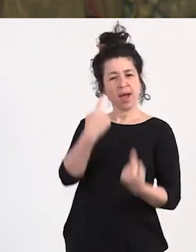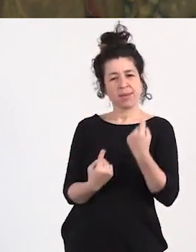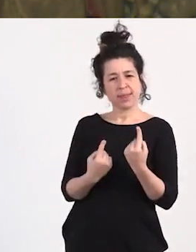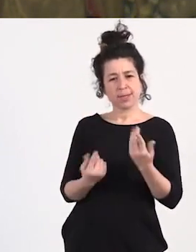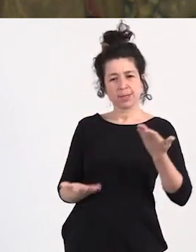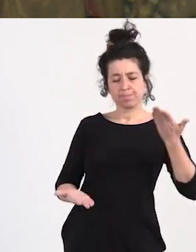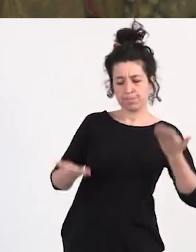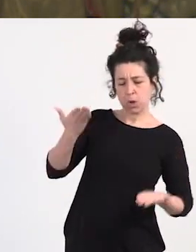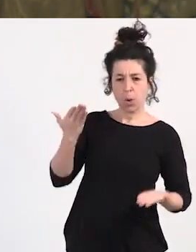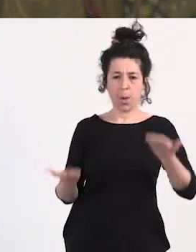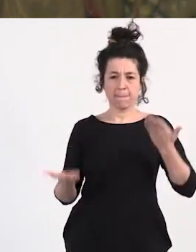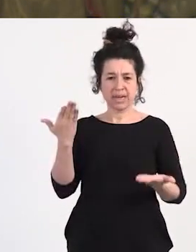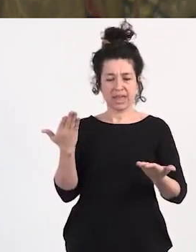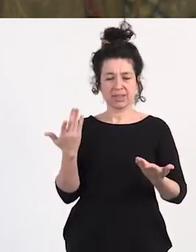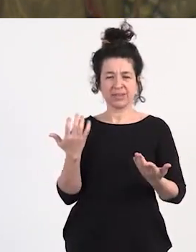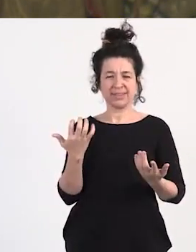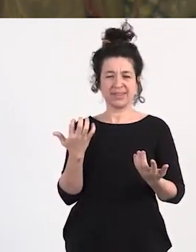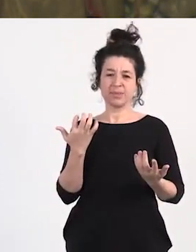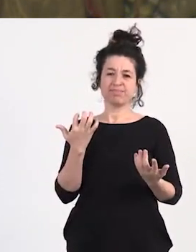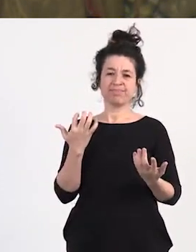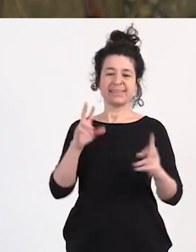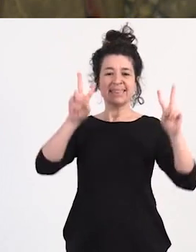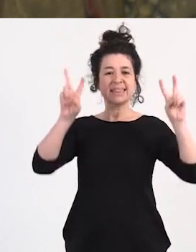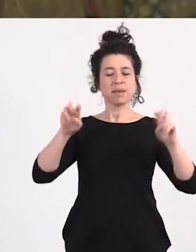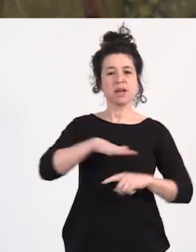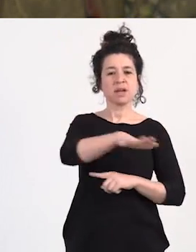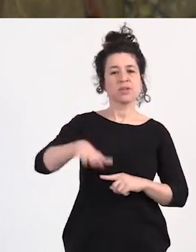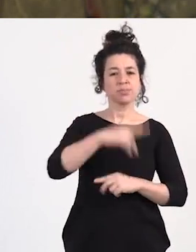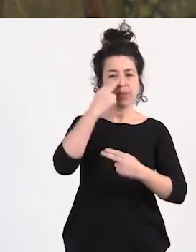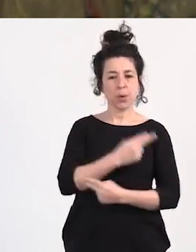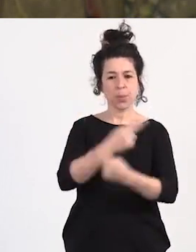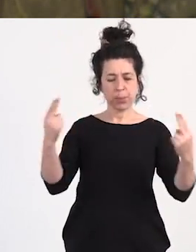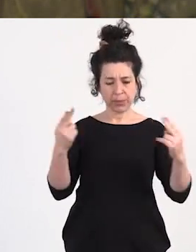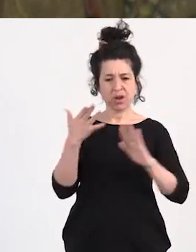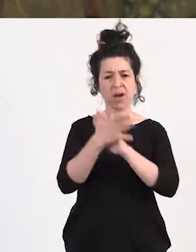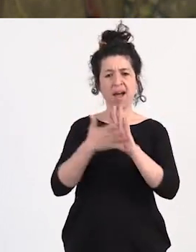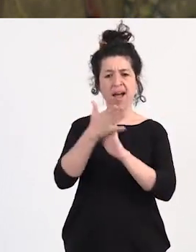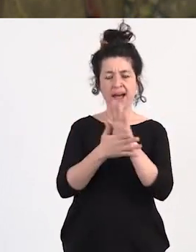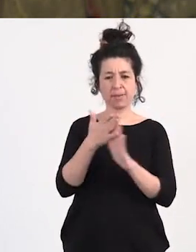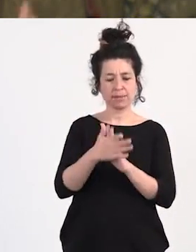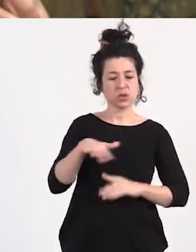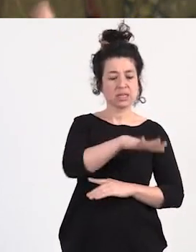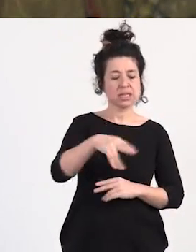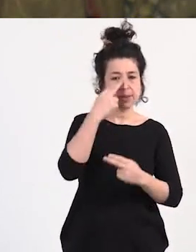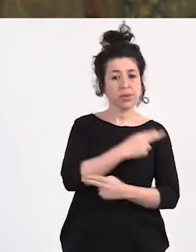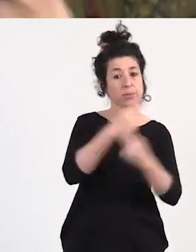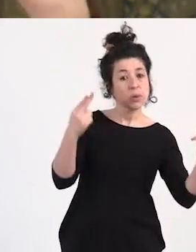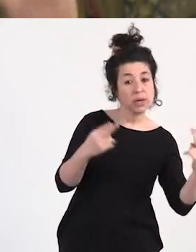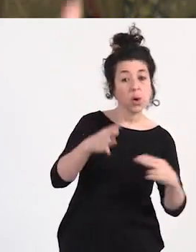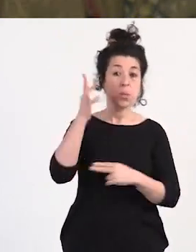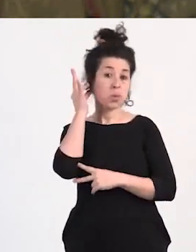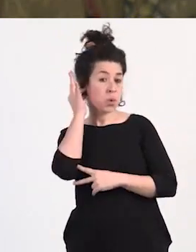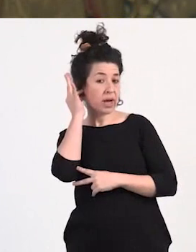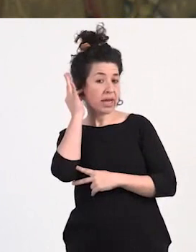con respecto al espacio público. Cuando hablamos del espacio público y la mujer y cómo el espacio público